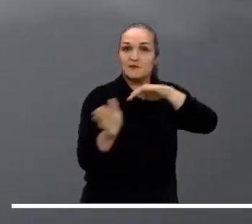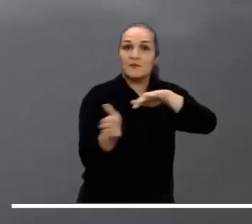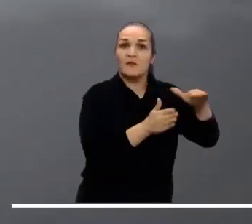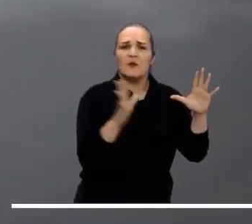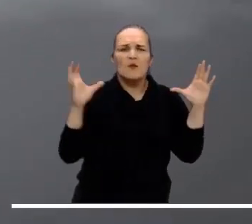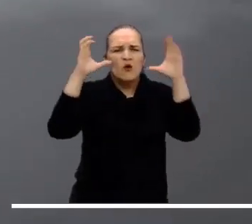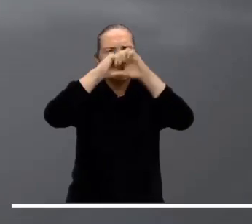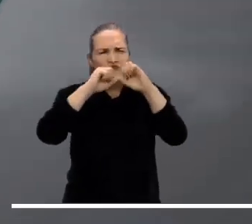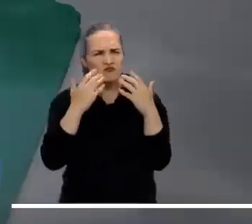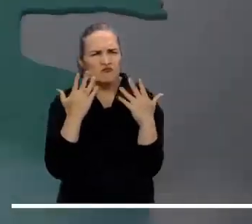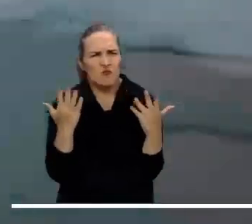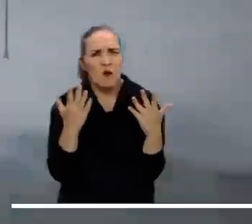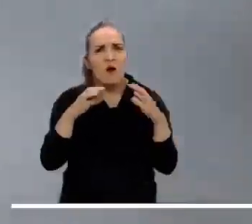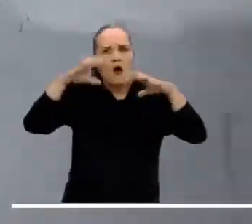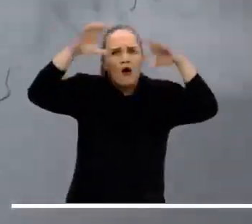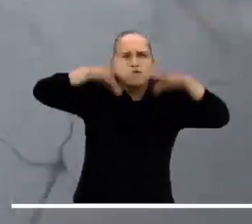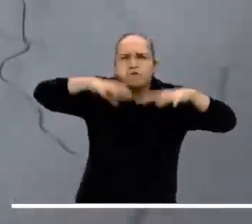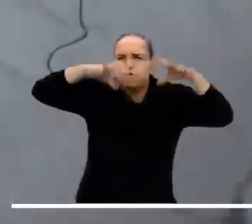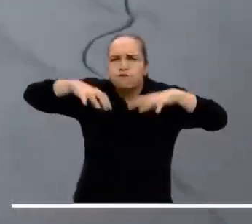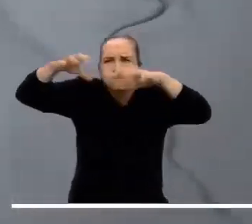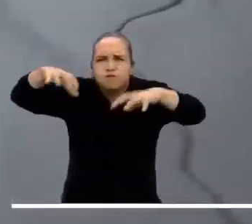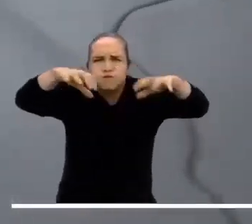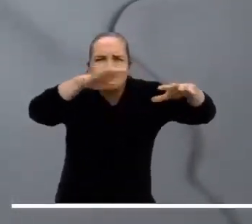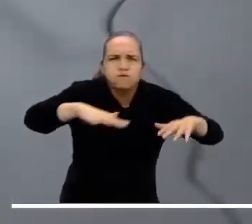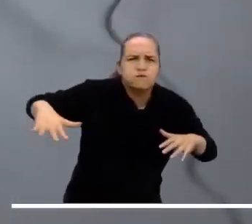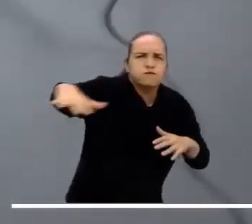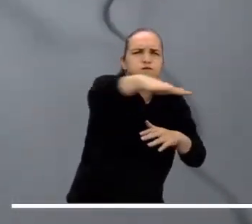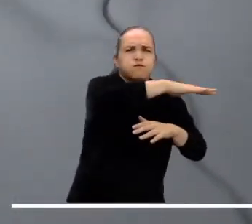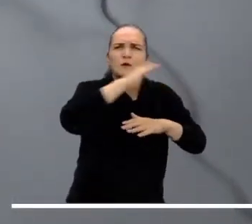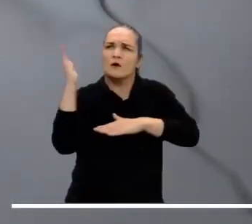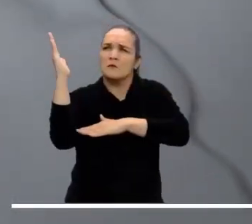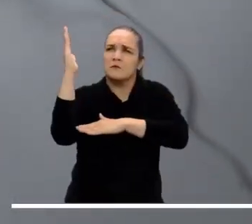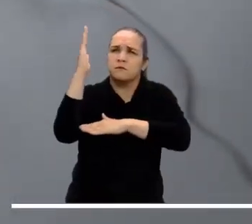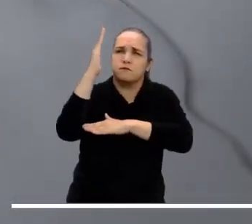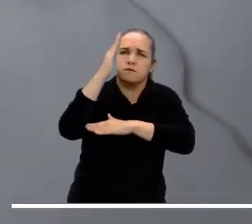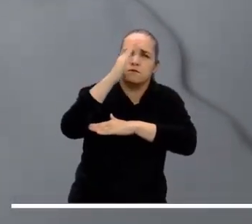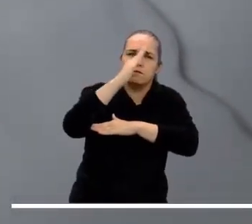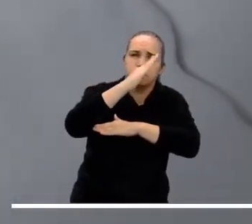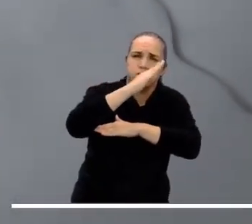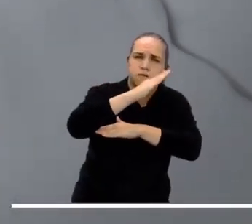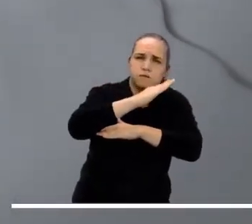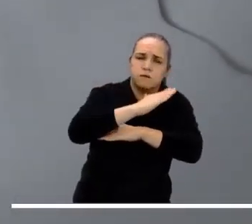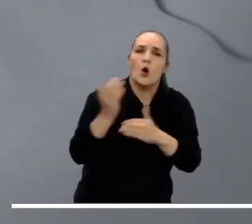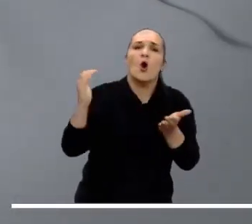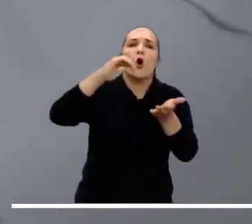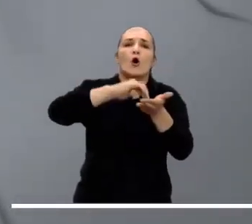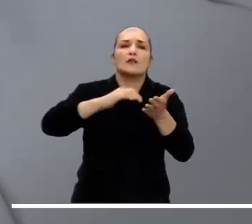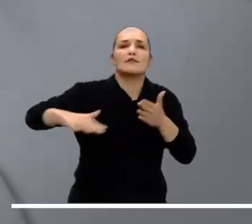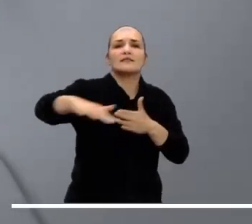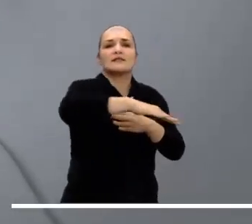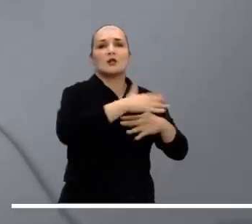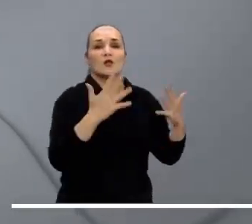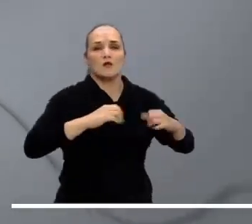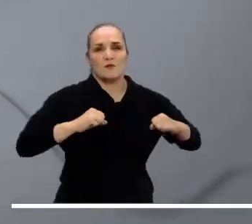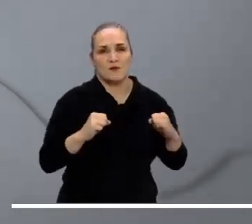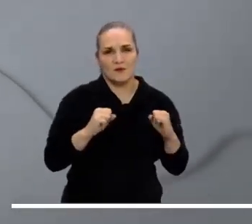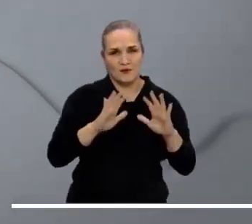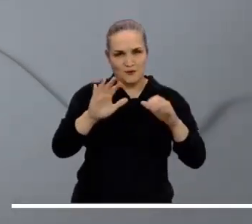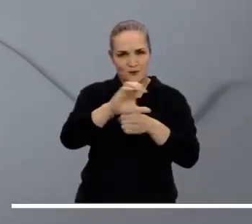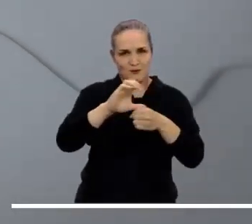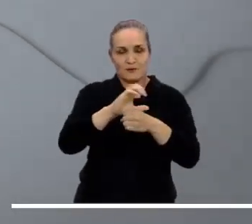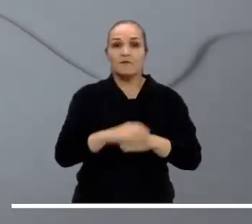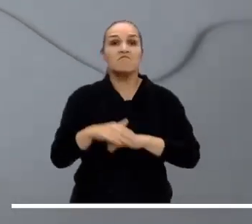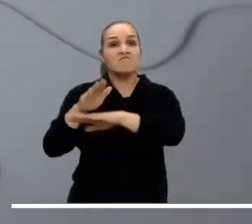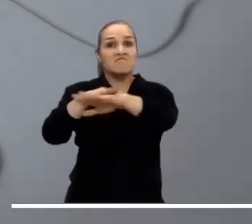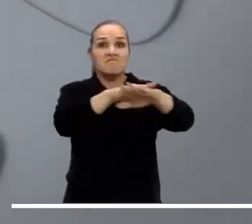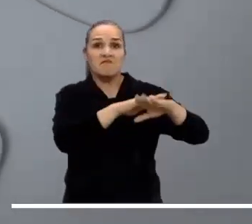de Amazonas. Al iniciar la noche podremos observar lloviznas en amplios sectores. Con el pasar de las horas se espera que regrese el tiempo